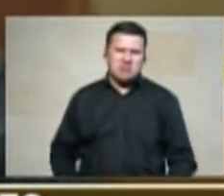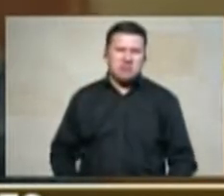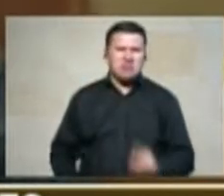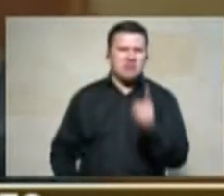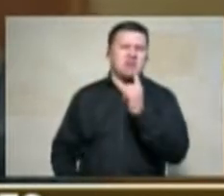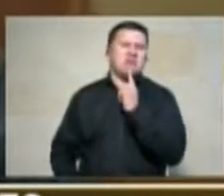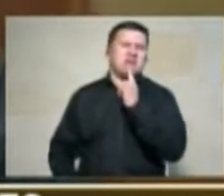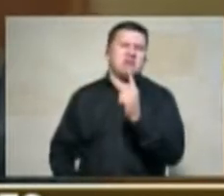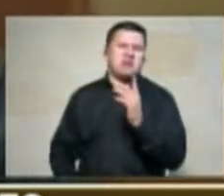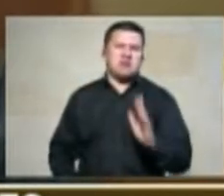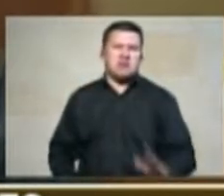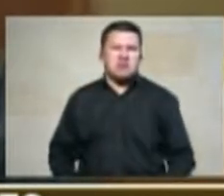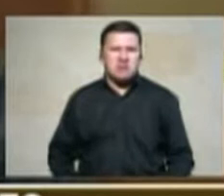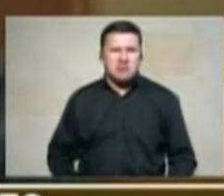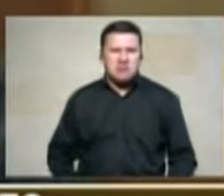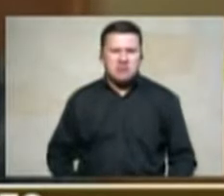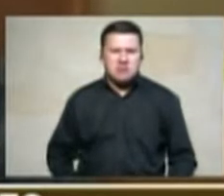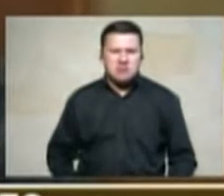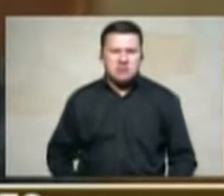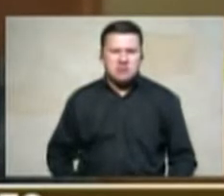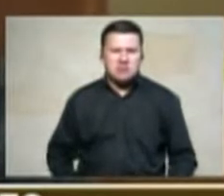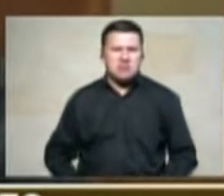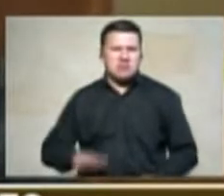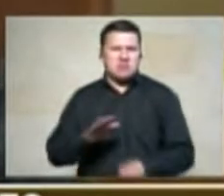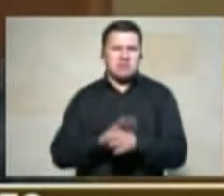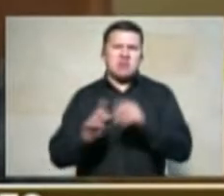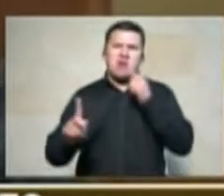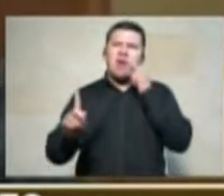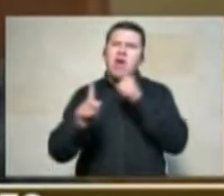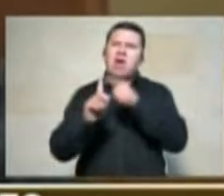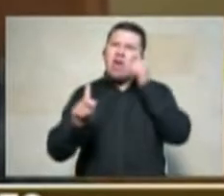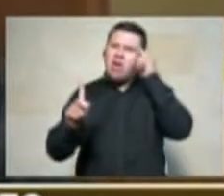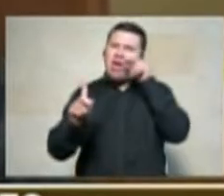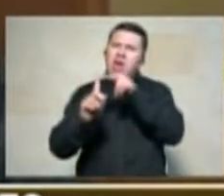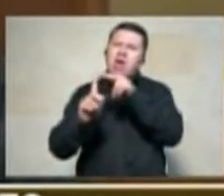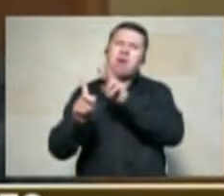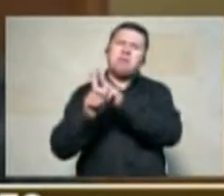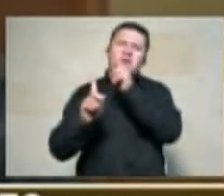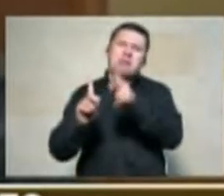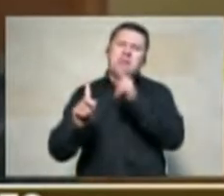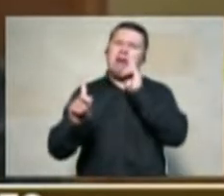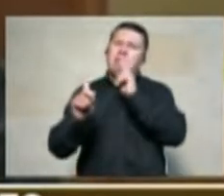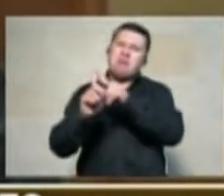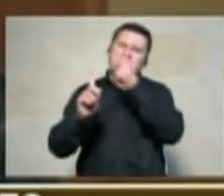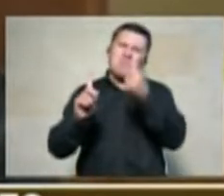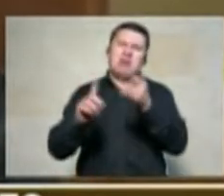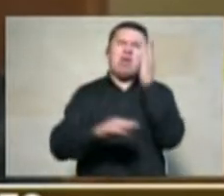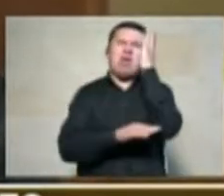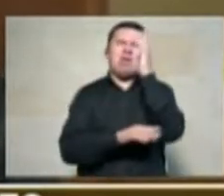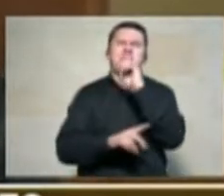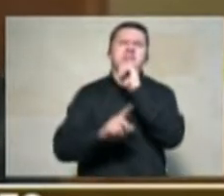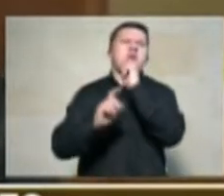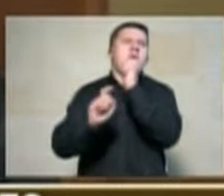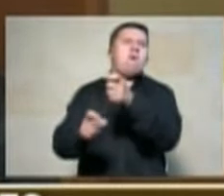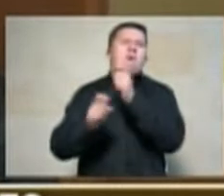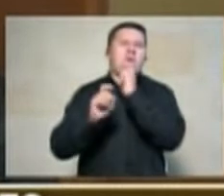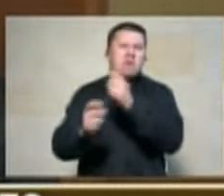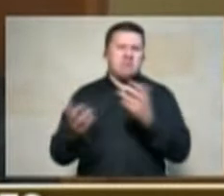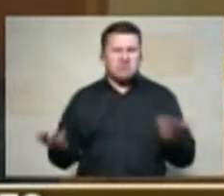se siga victimizando y generando un discurso de odio hacia las víctimas